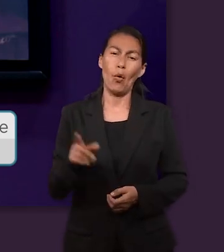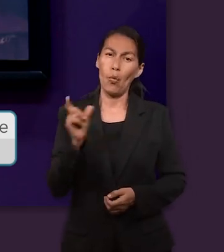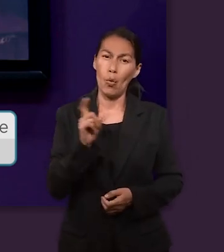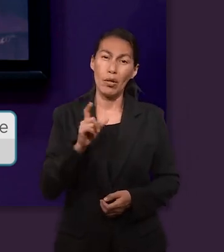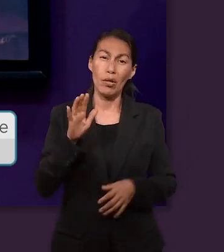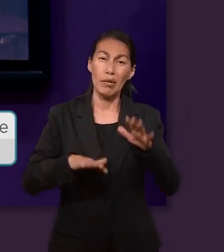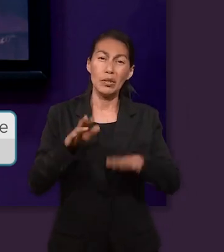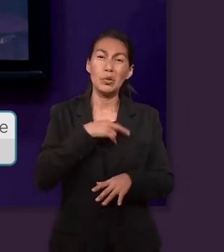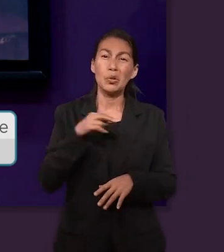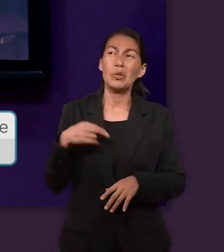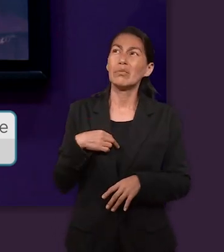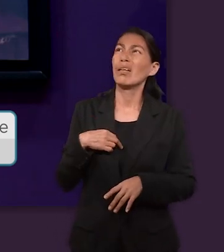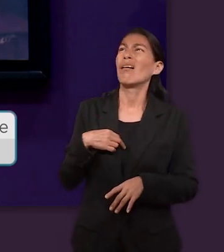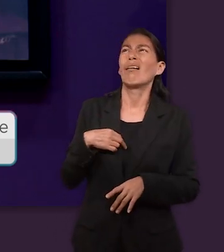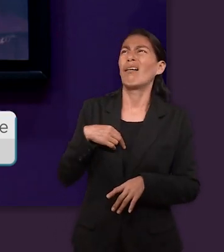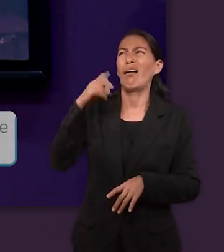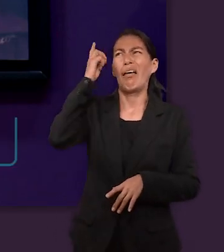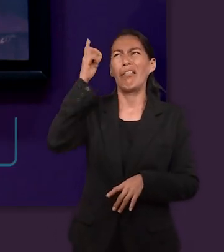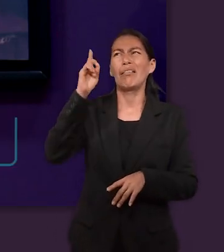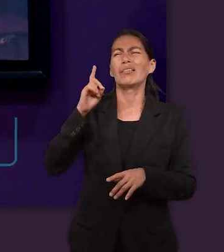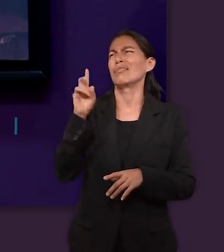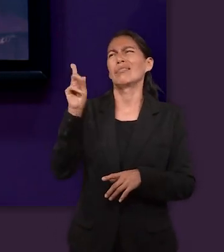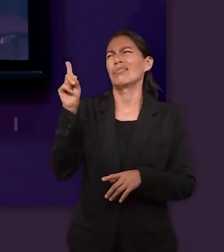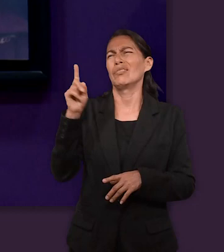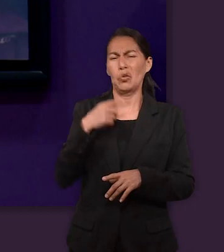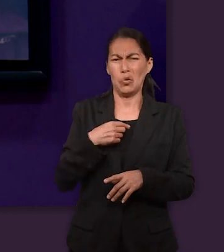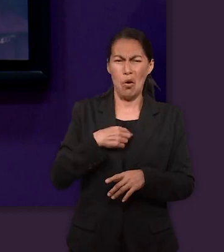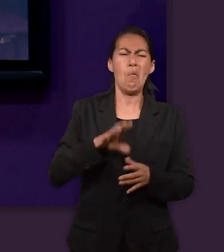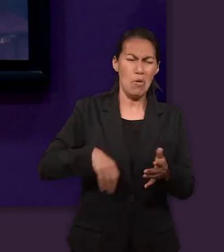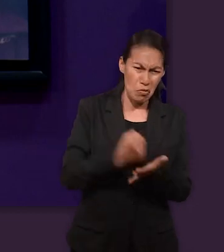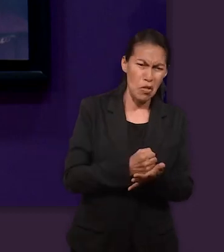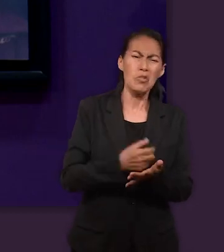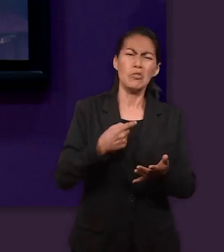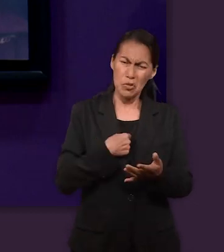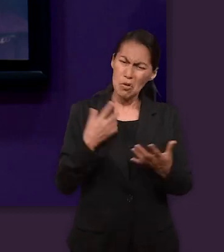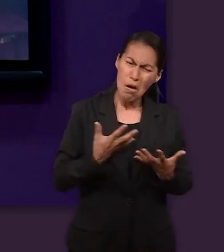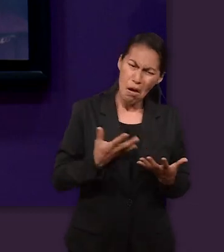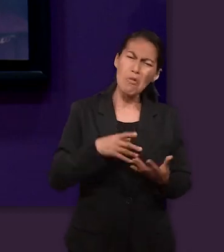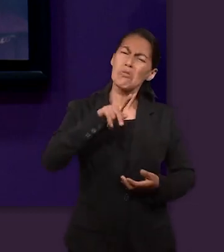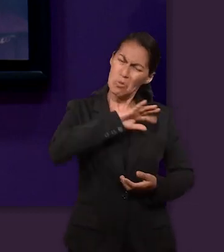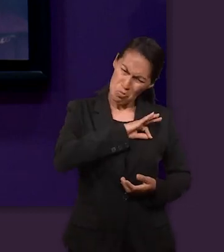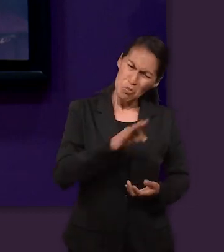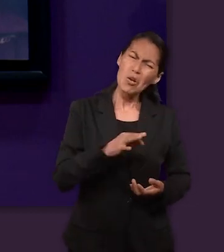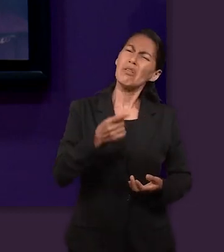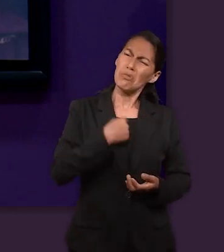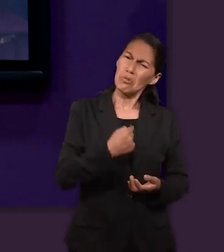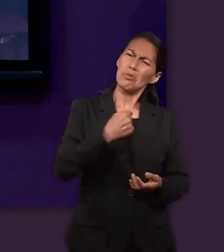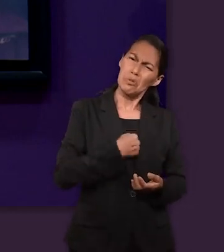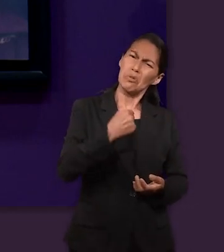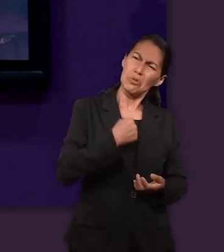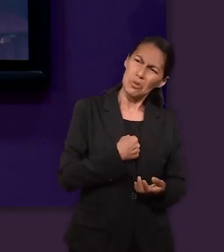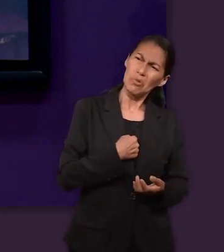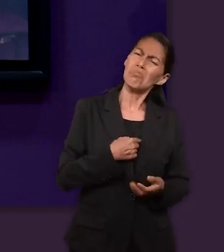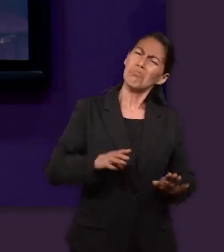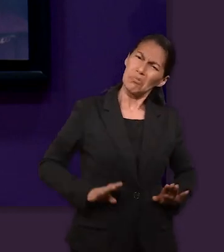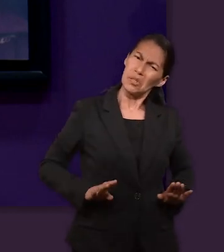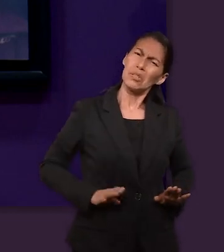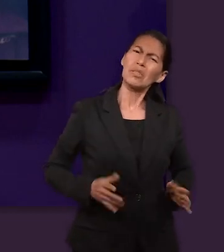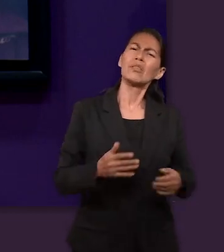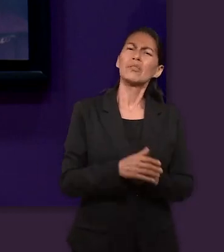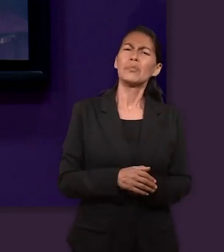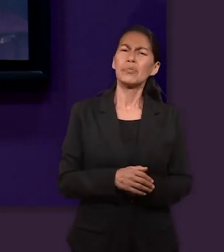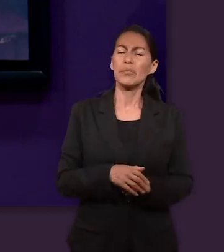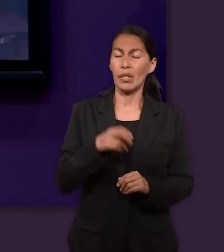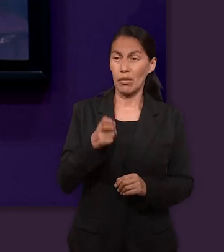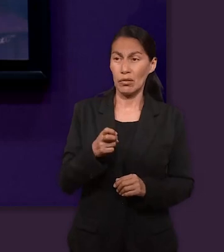nosotros perdemos ese foco, perdemos ese norte, es que empiezan a pasarnos cosas. Cuando creemos que es por nuestra capacidad o